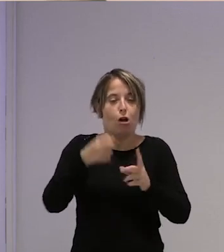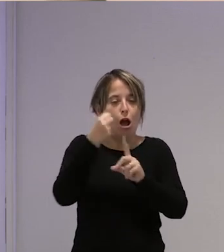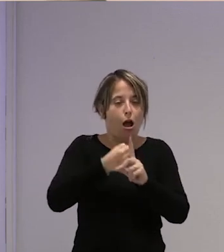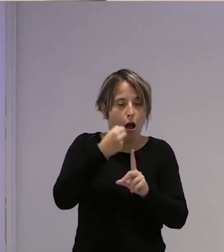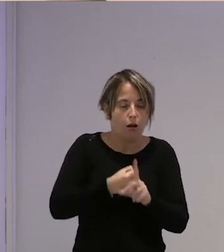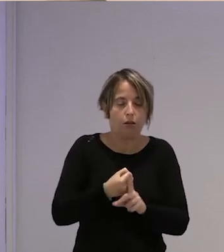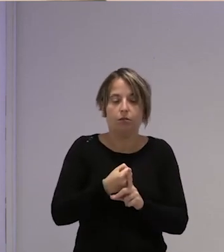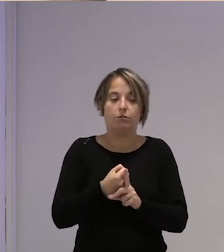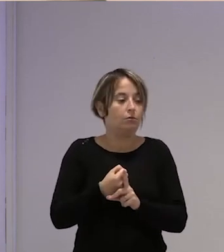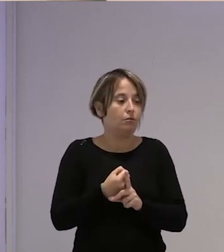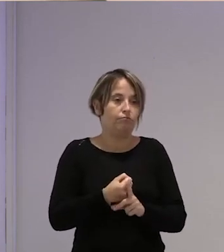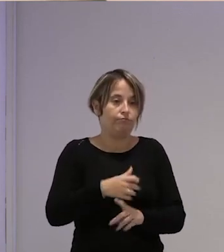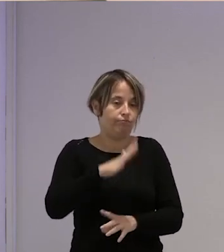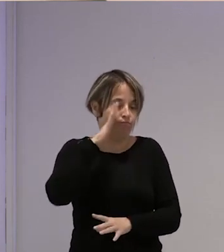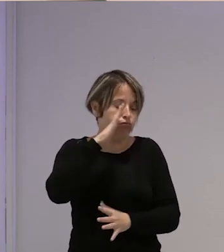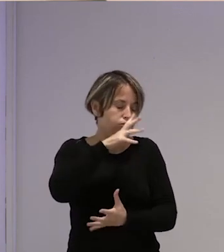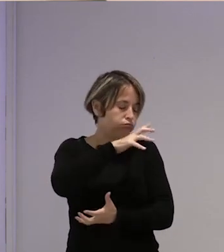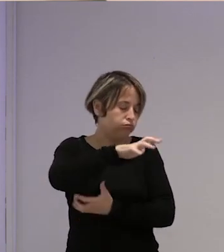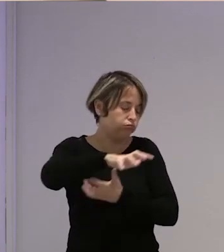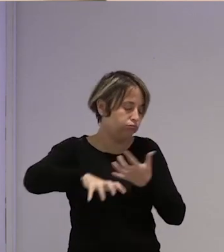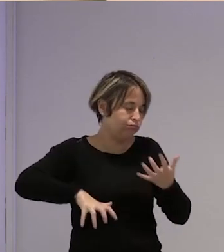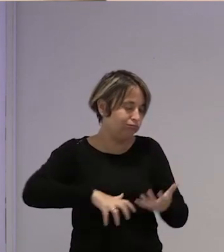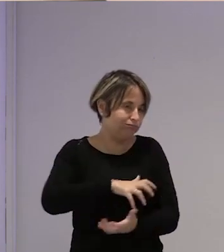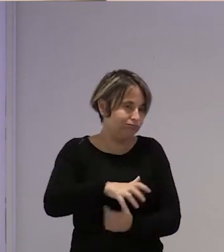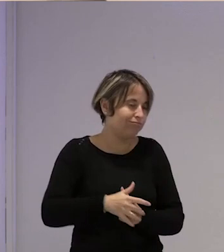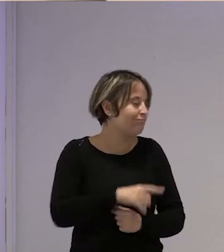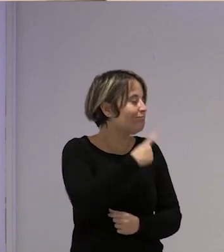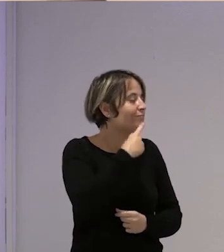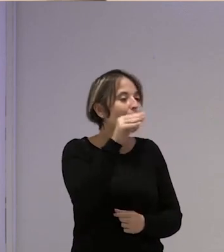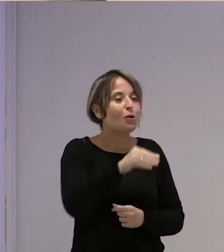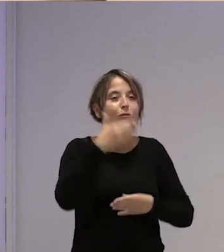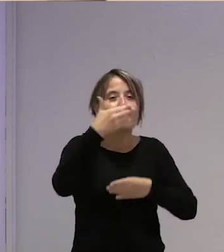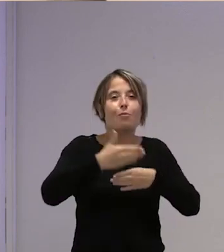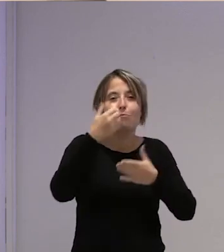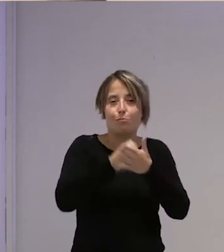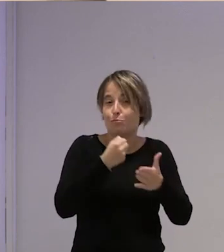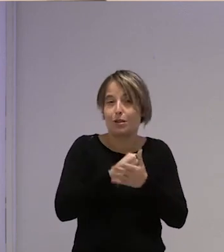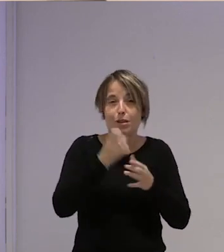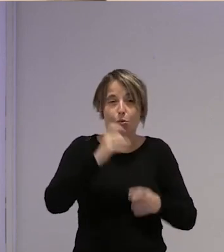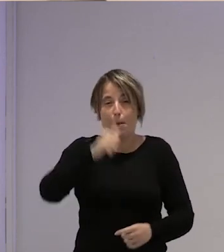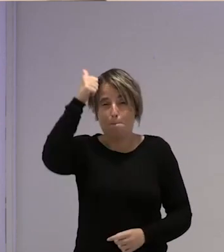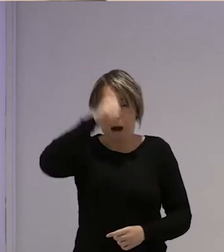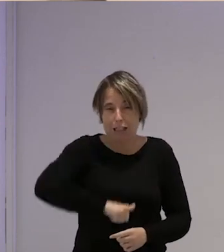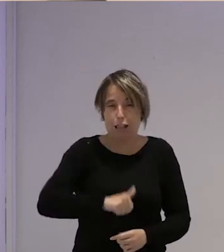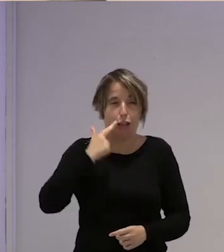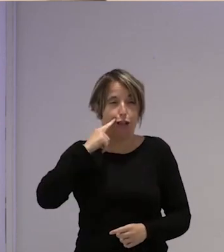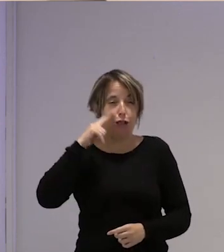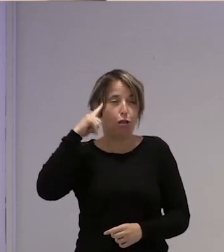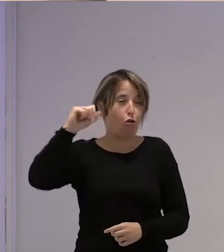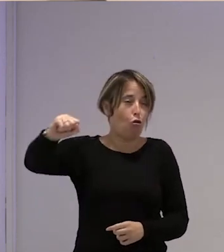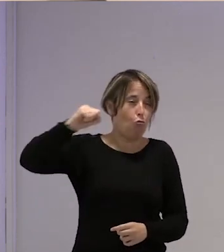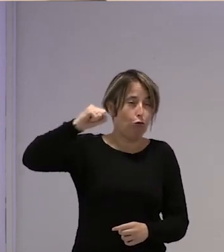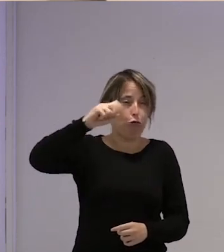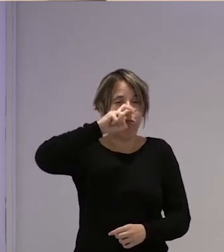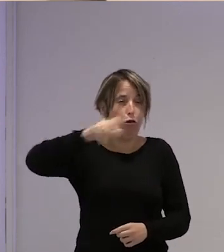herramienta y madre mía de mi vida ¿qué topesos habéis encontrado? pues de eso desde dinosaurios machistas del comunismo rancio